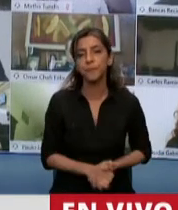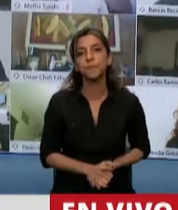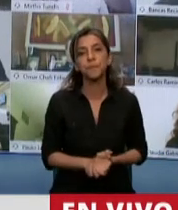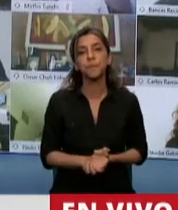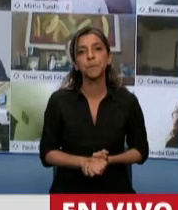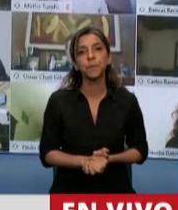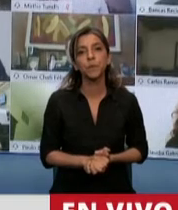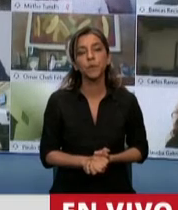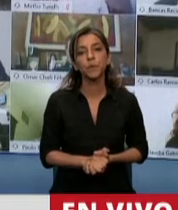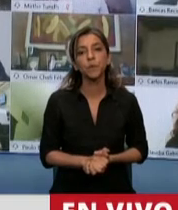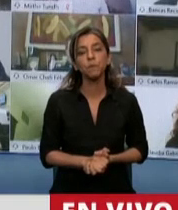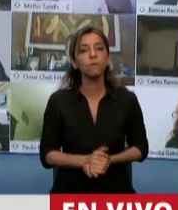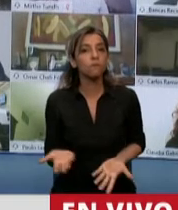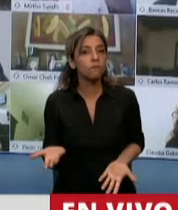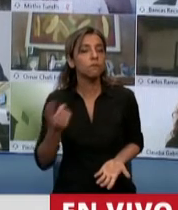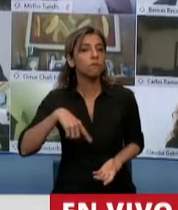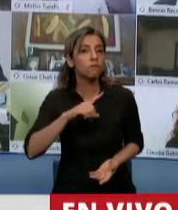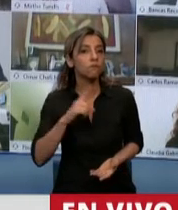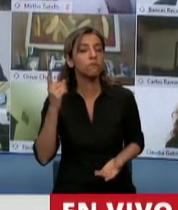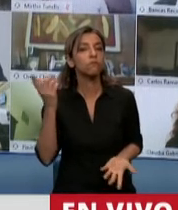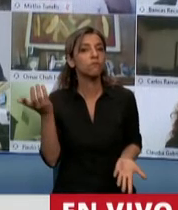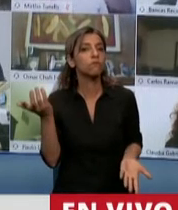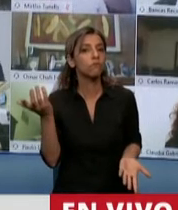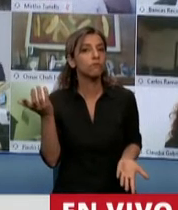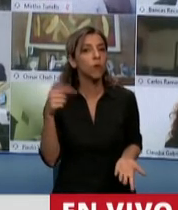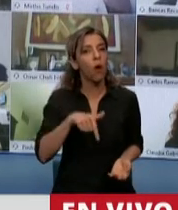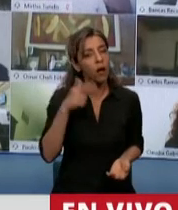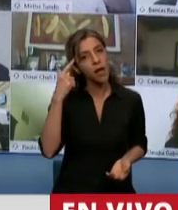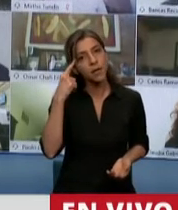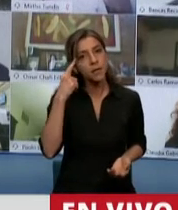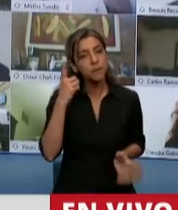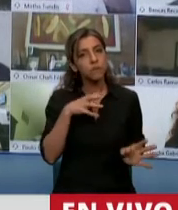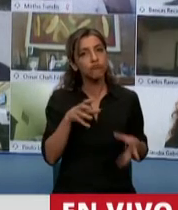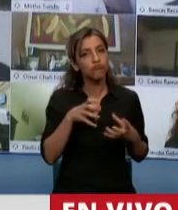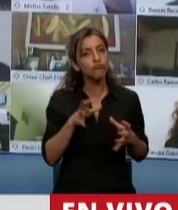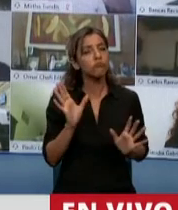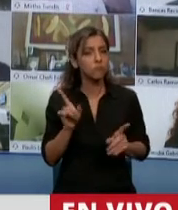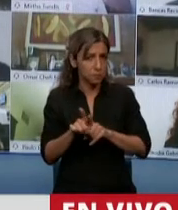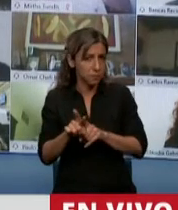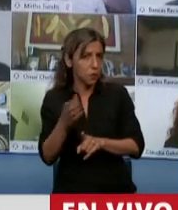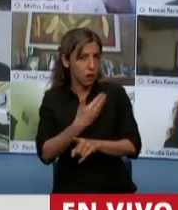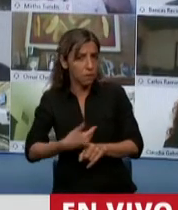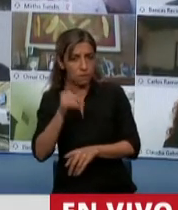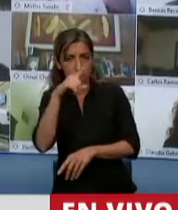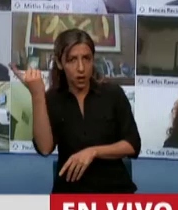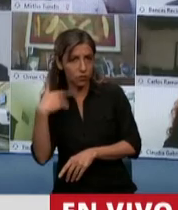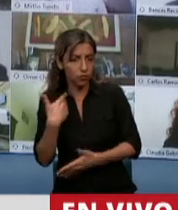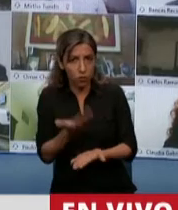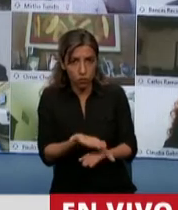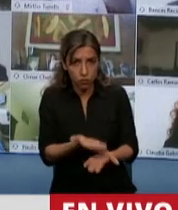términos como lo propone el gobierno nacional, lo propone el presidente de la nación desde el primer día